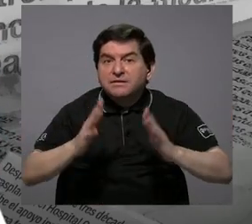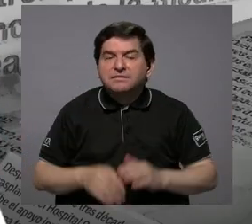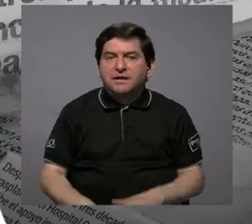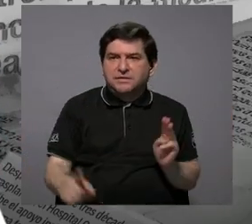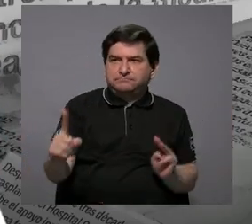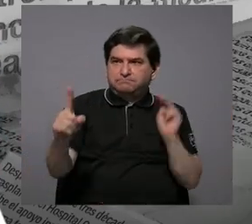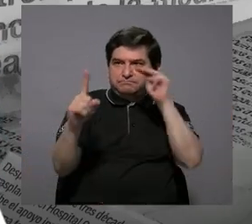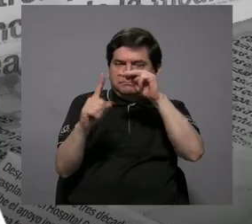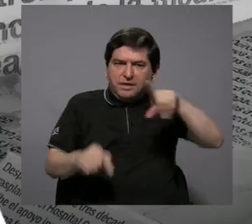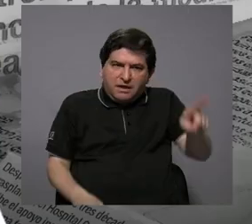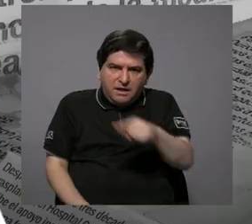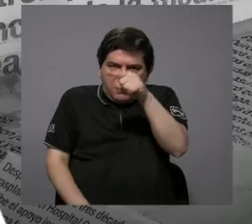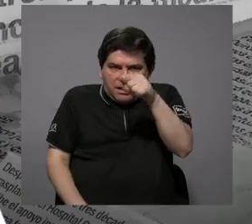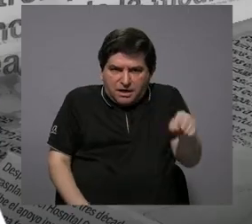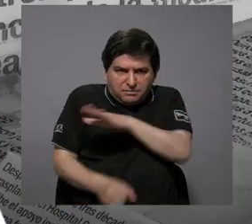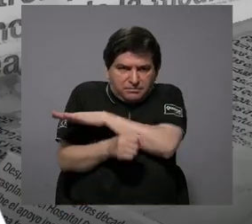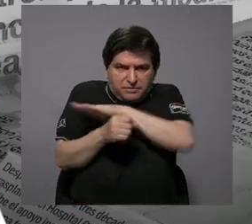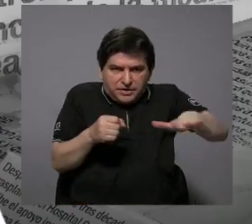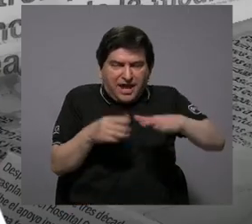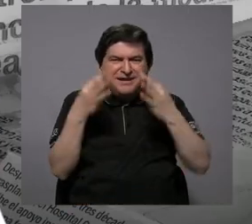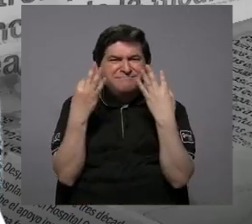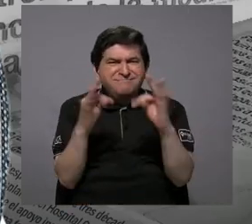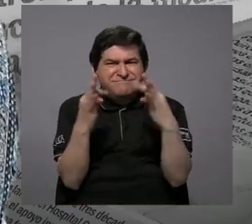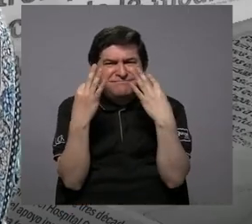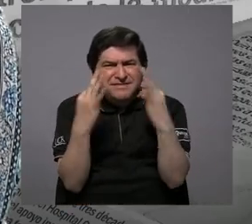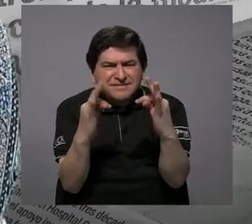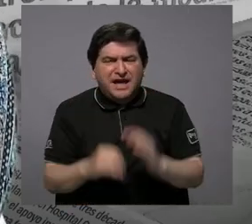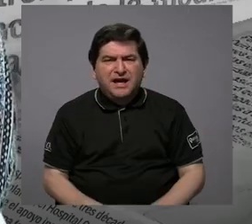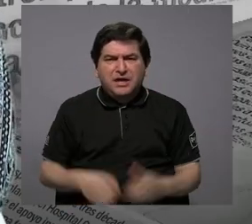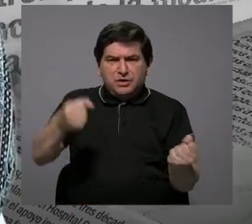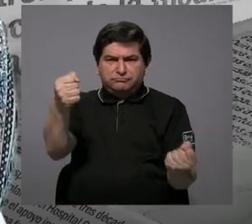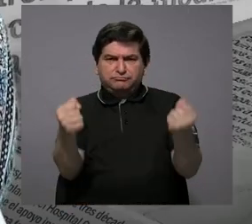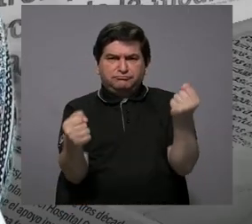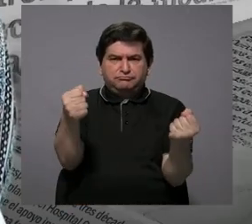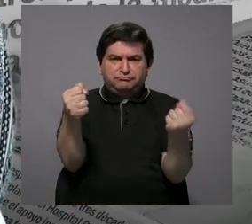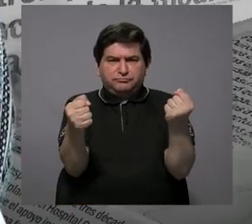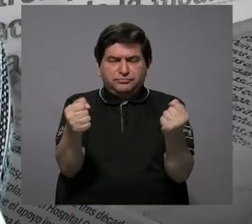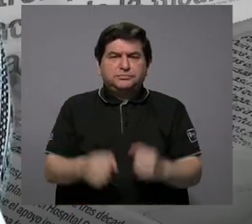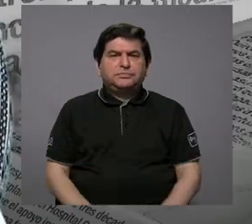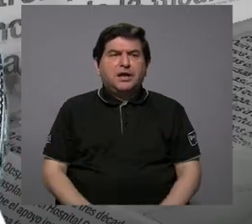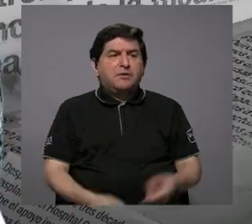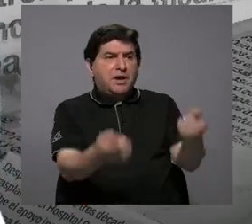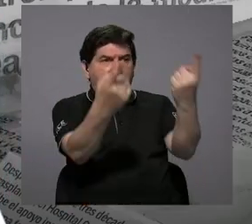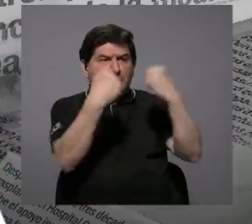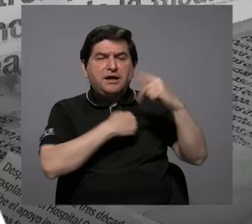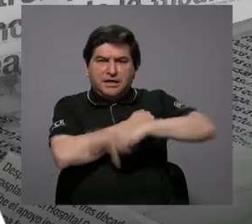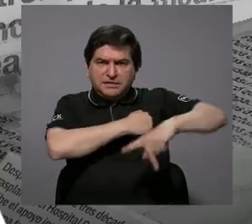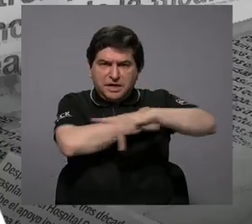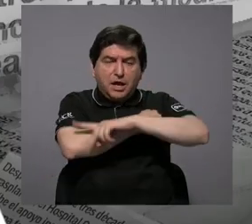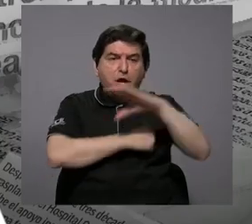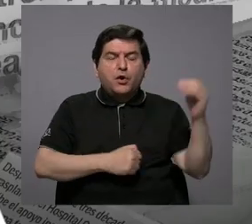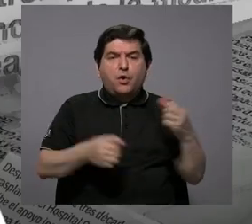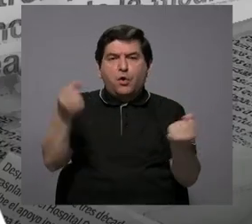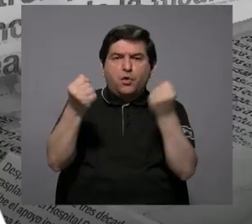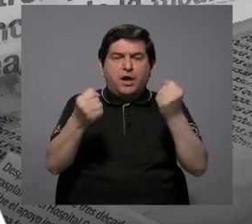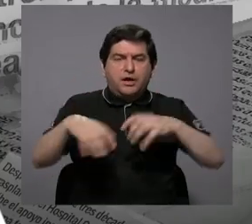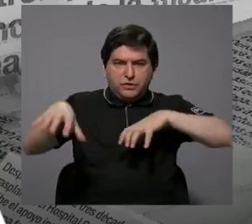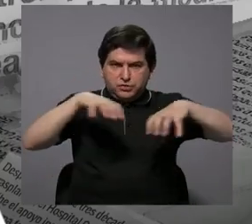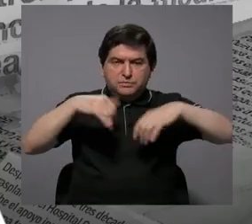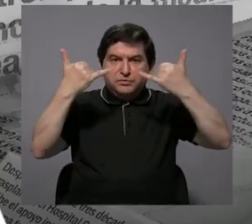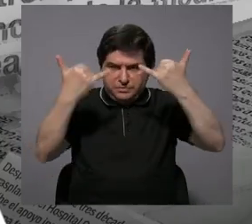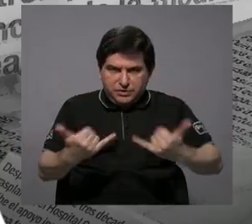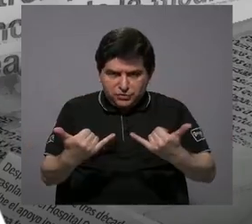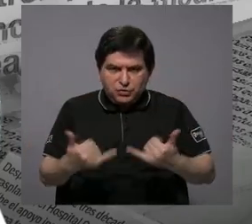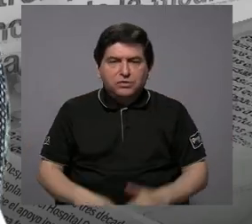meta de eliminarlos completamente, tratemos de que entonces los vehículos que vamos a importar o los vehículos que están circulando